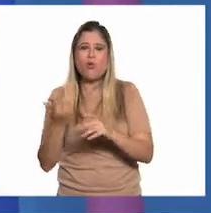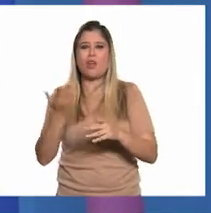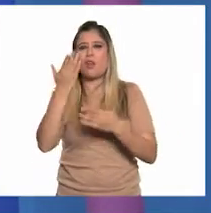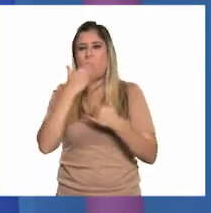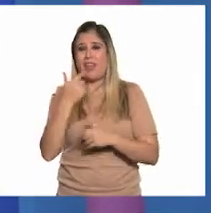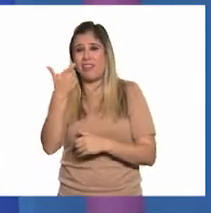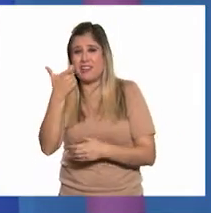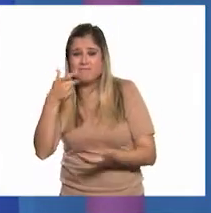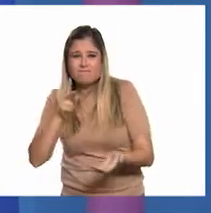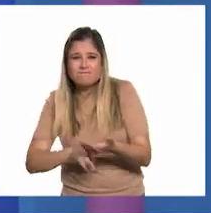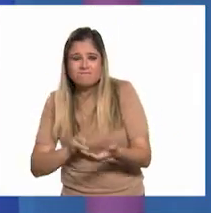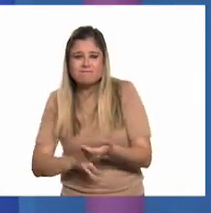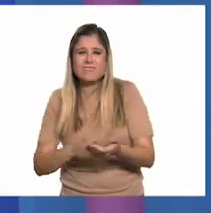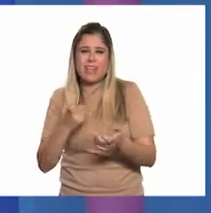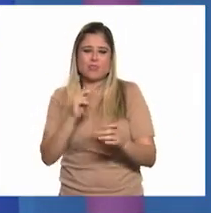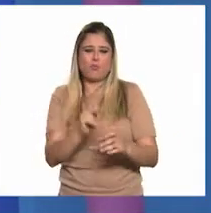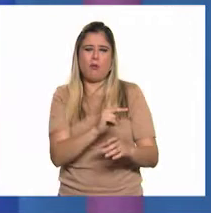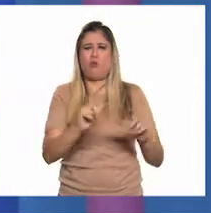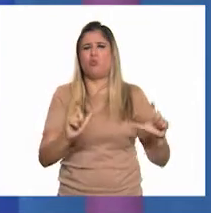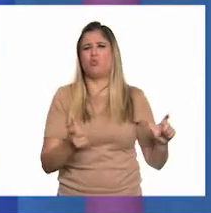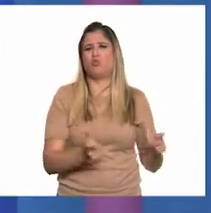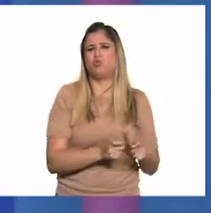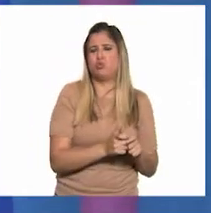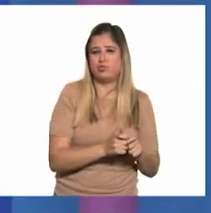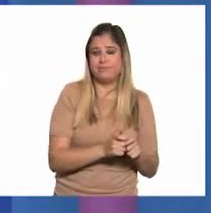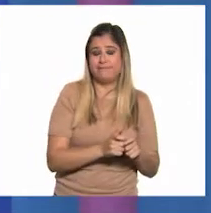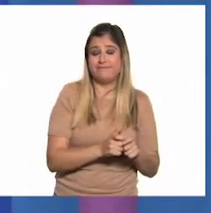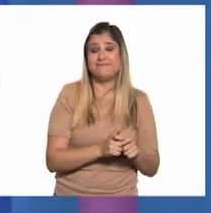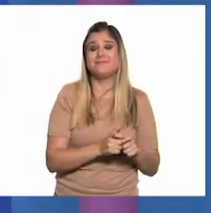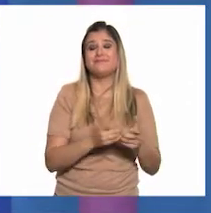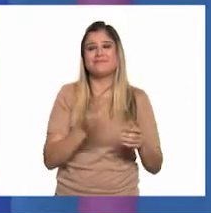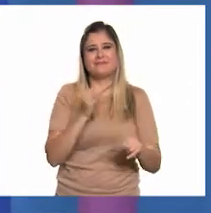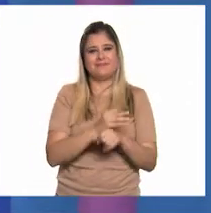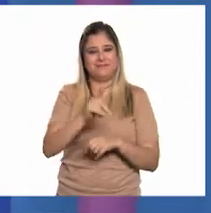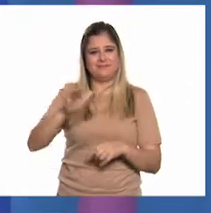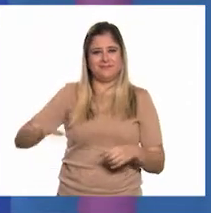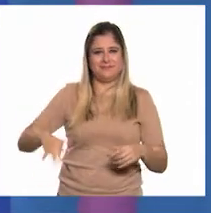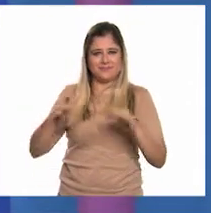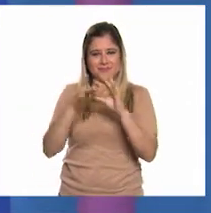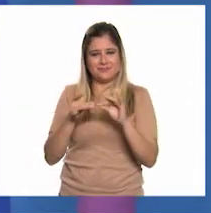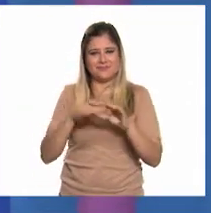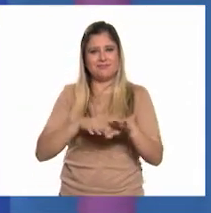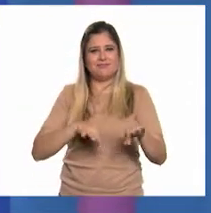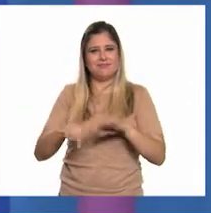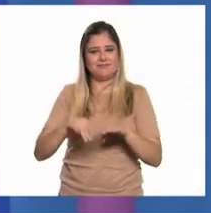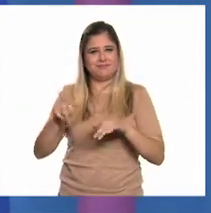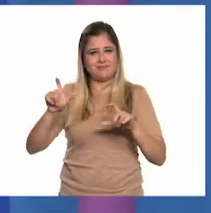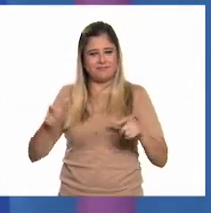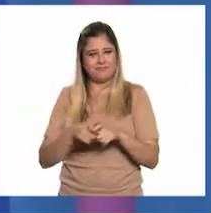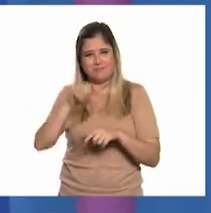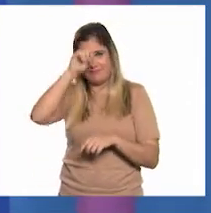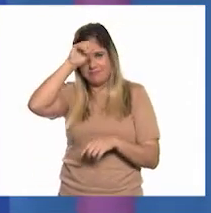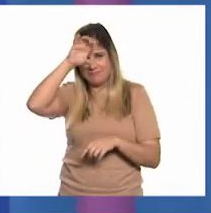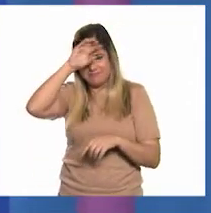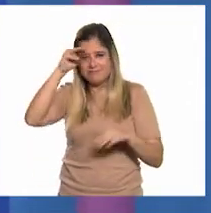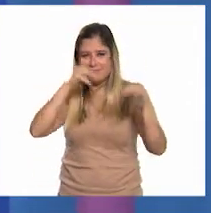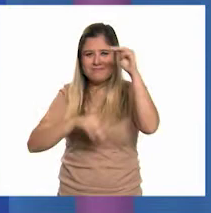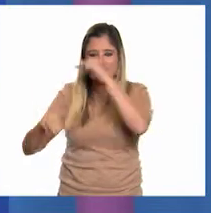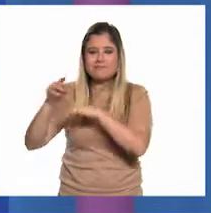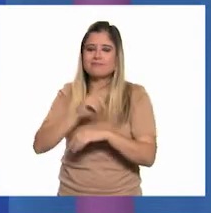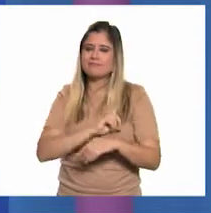financieros o incentivos fiscales. Y por lo que comentas, los trabajadores de la pequeña minería han tenido que